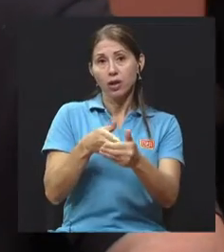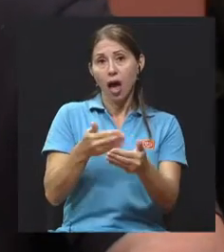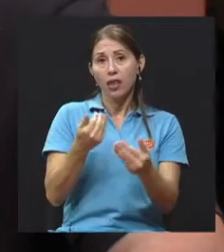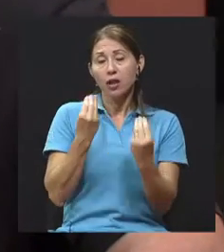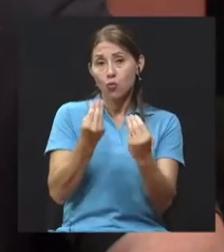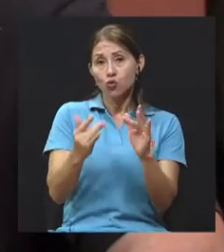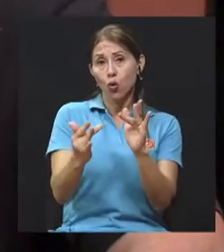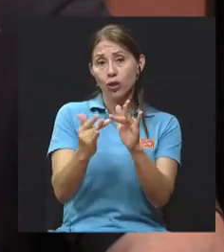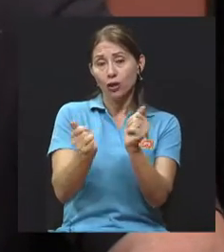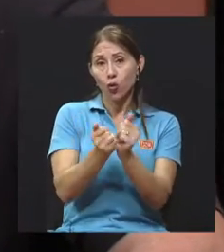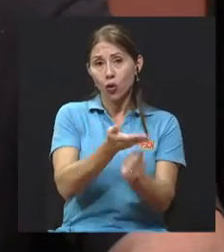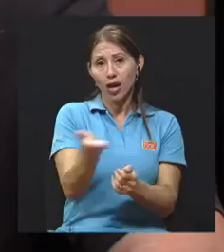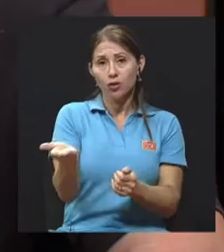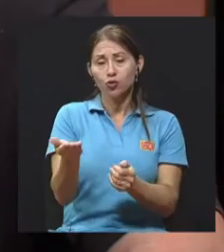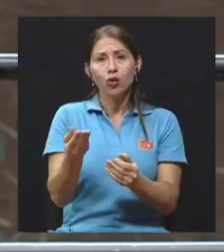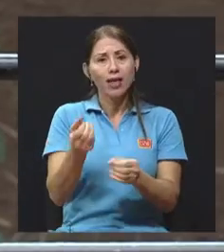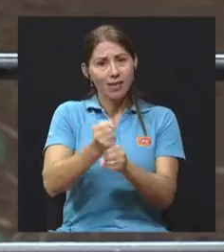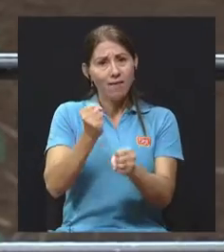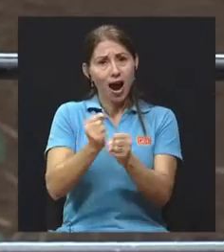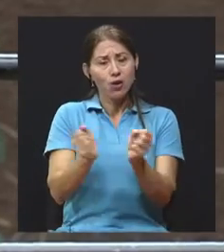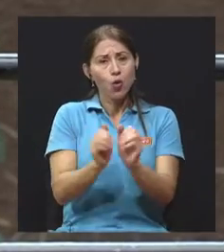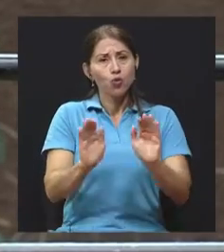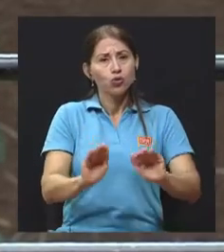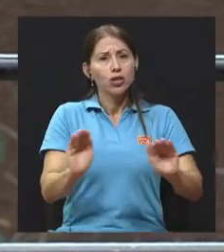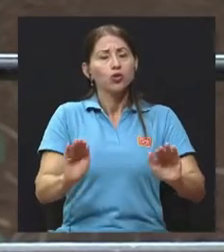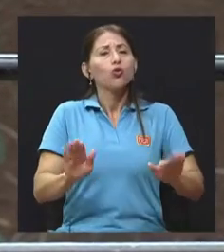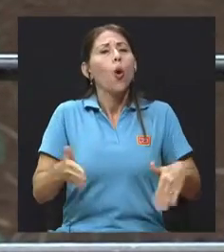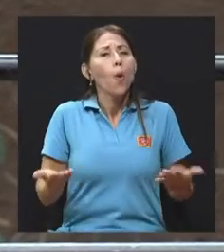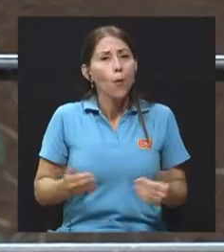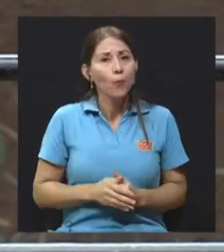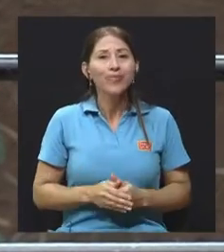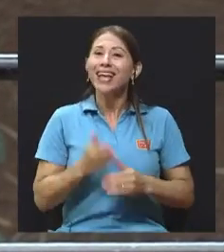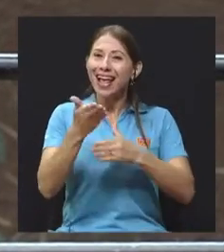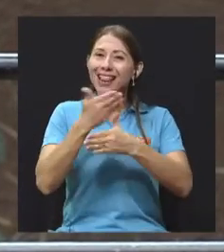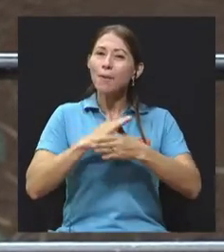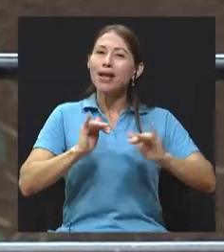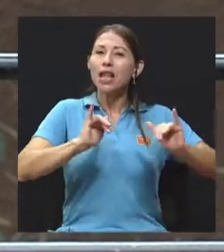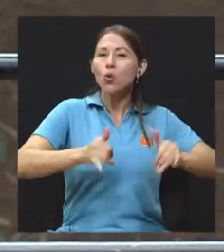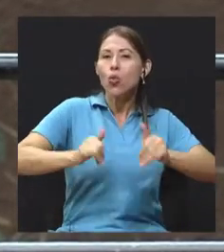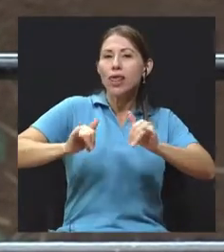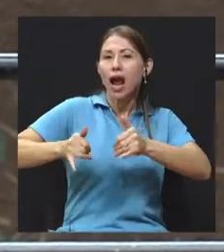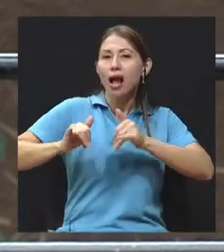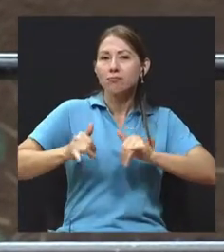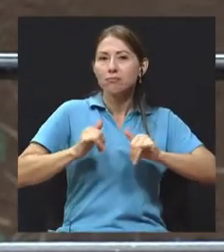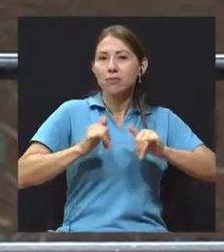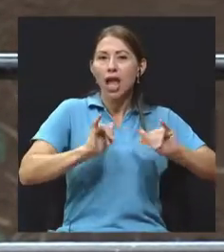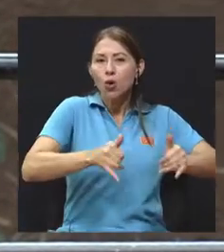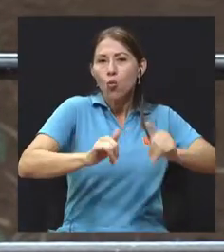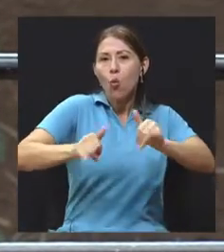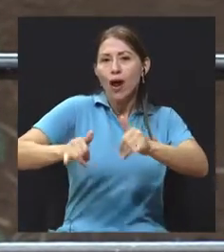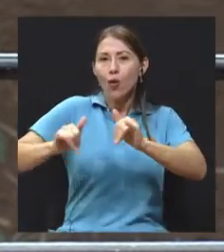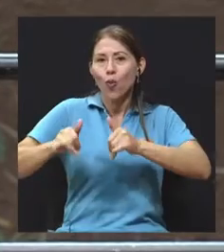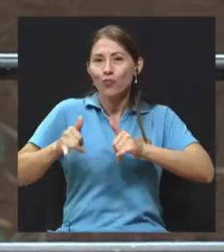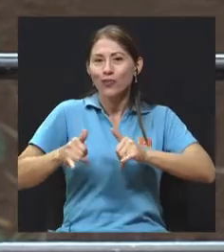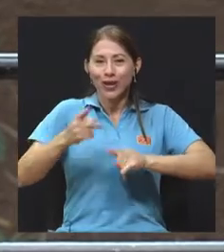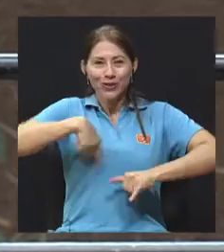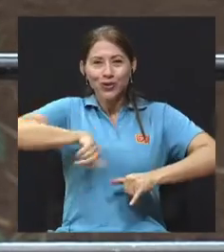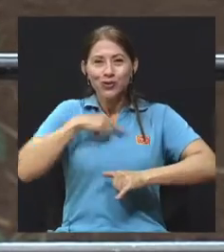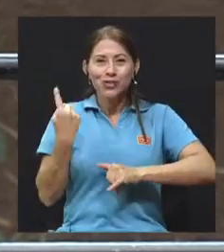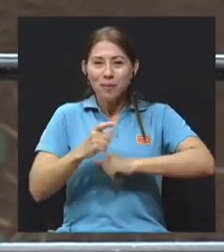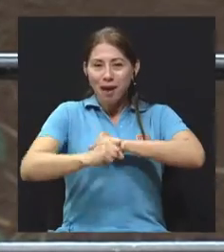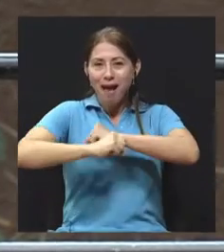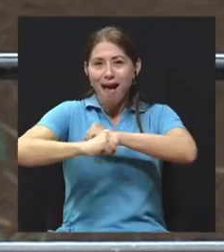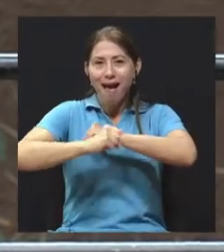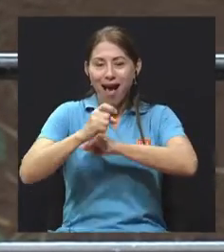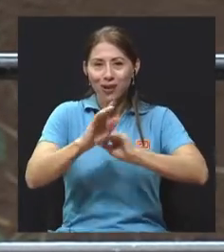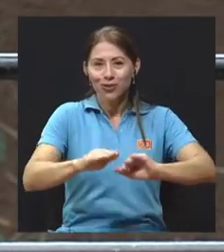trabajar con ellos estos aspectos? Sí, es la parte lúdica, la parte del juego es como les metemos siempre a la propaganda, ¿verdad?